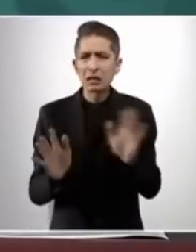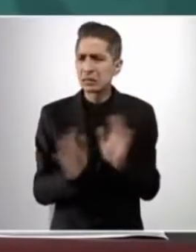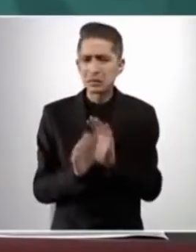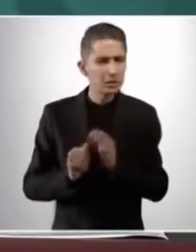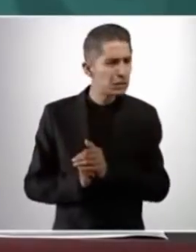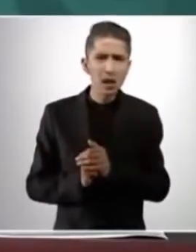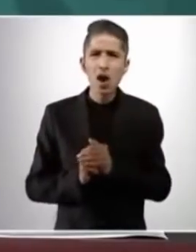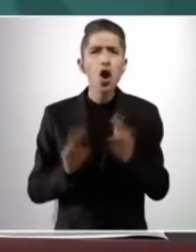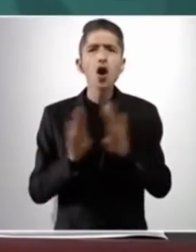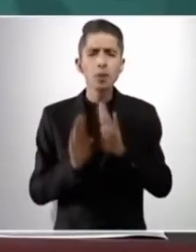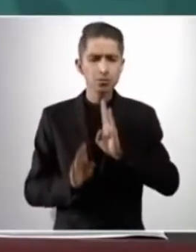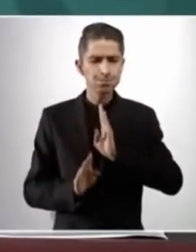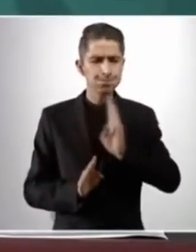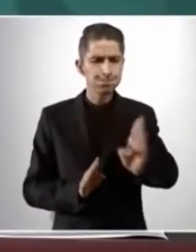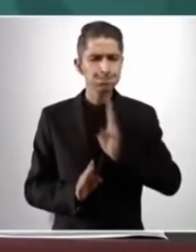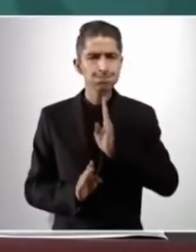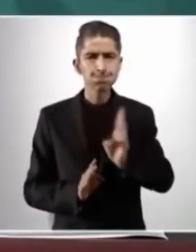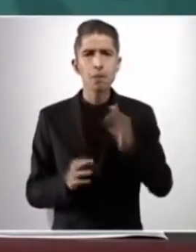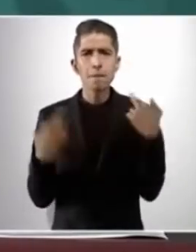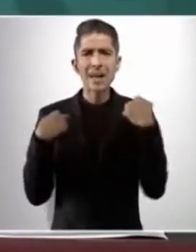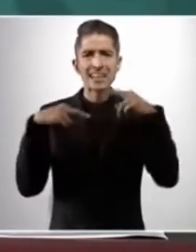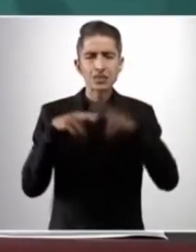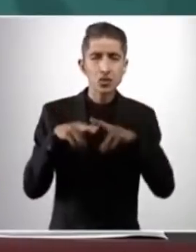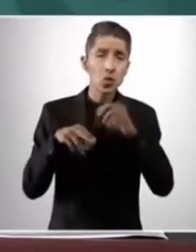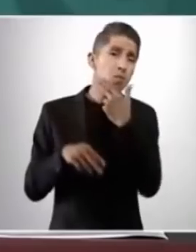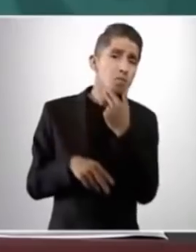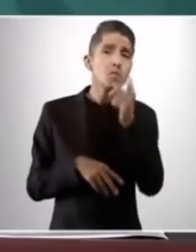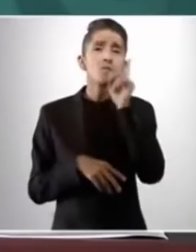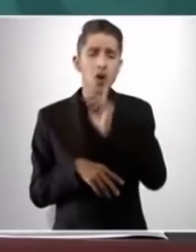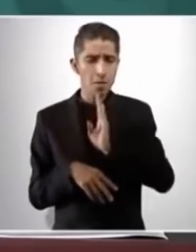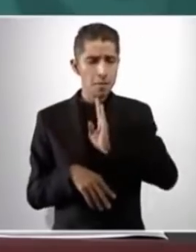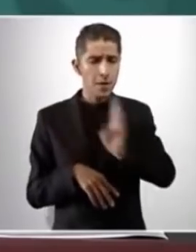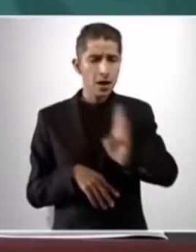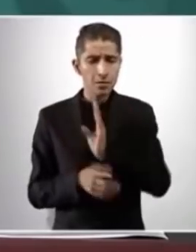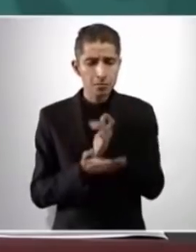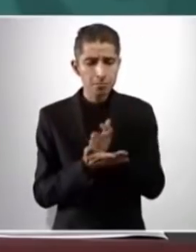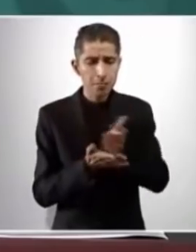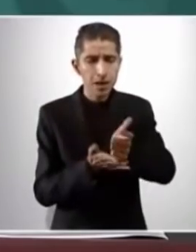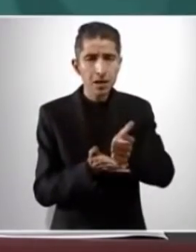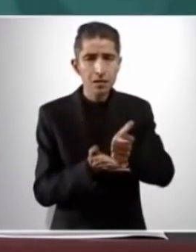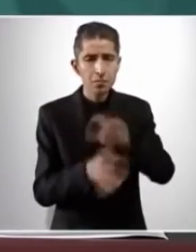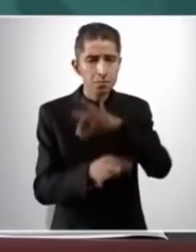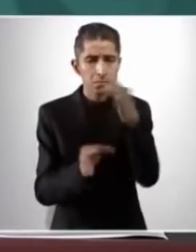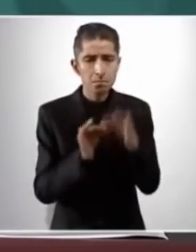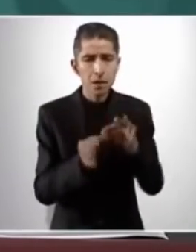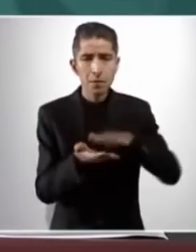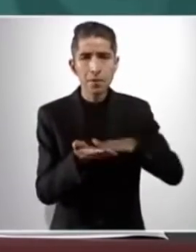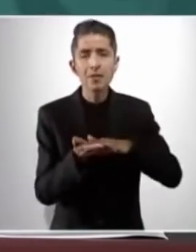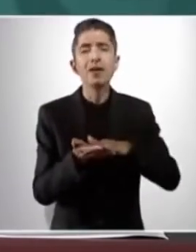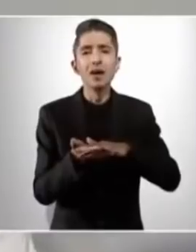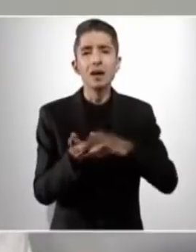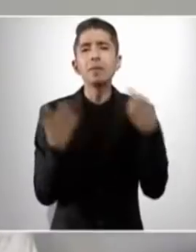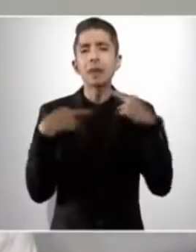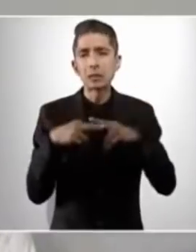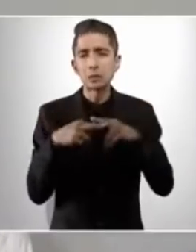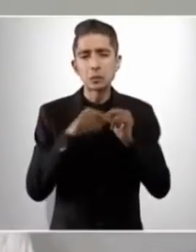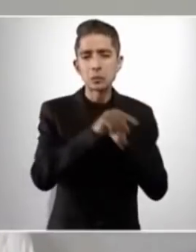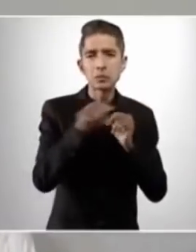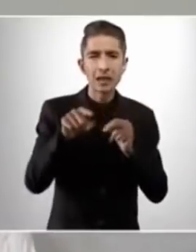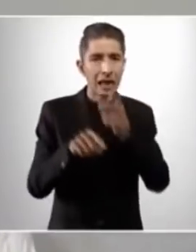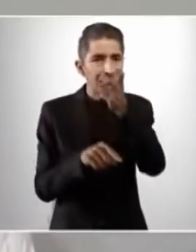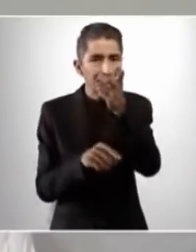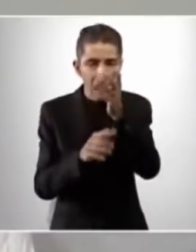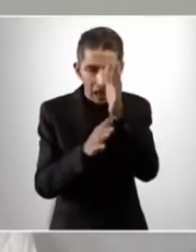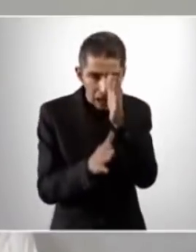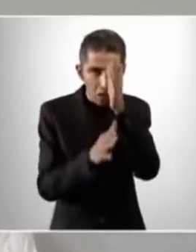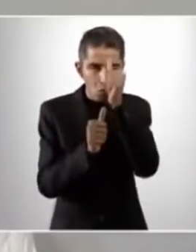de manera directa a la maestra, al maestro, su salario, al trabajador de la educación. Ese es el acuerdo